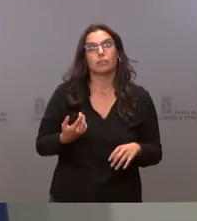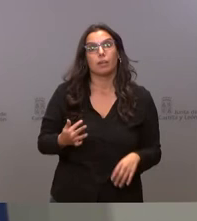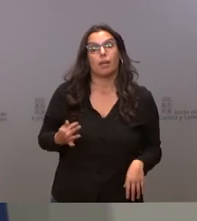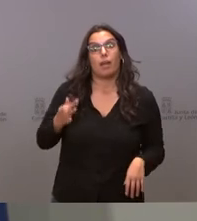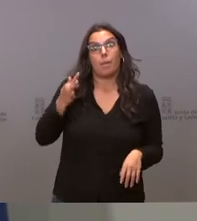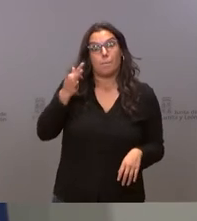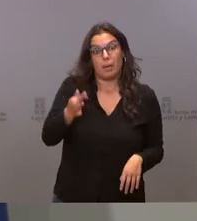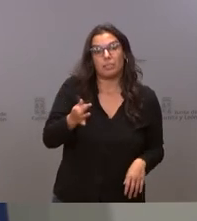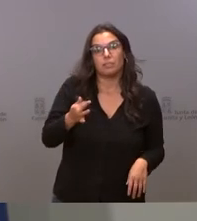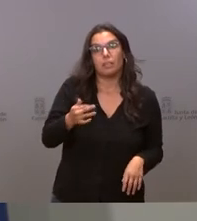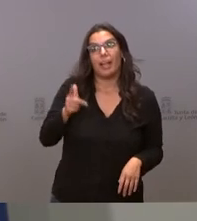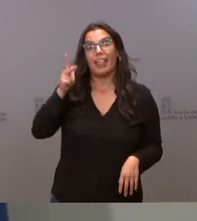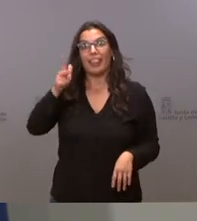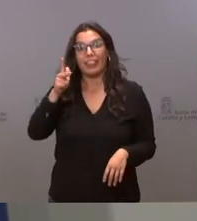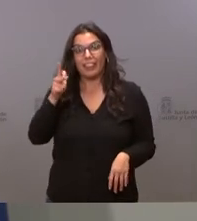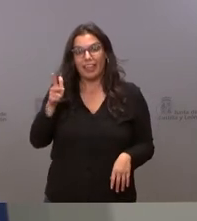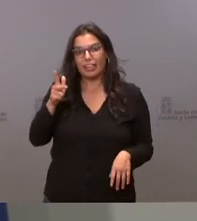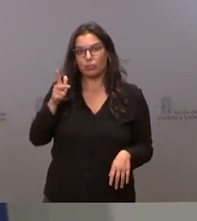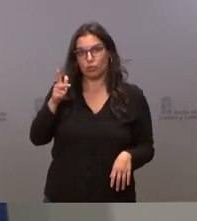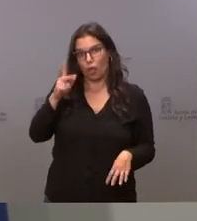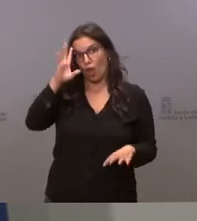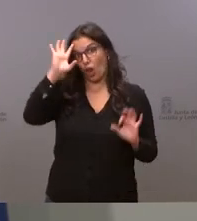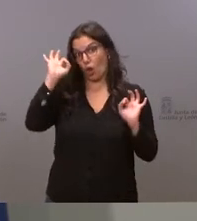del derecho naturalmente